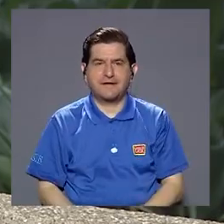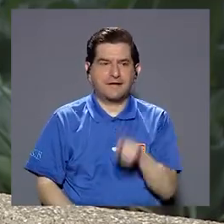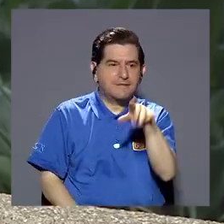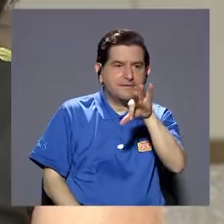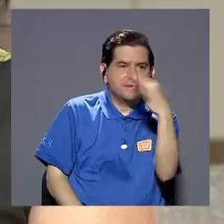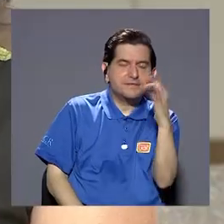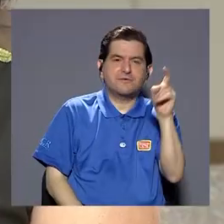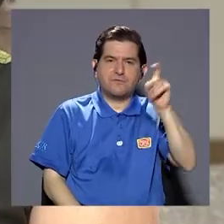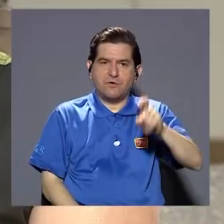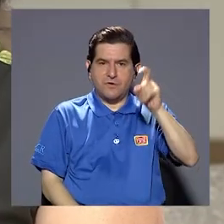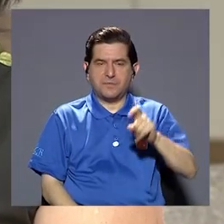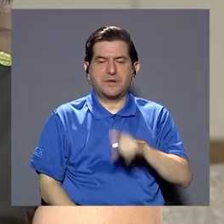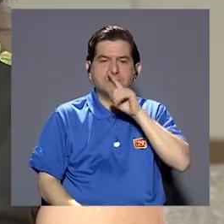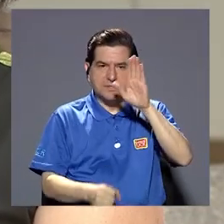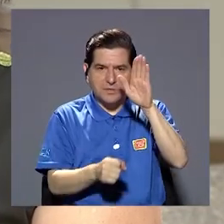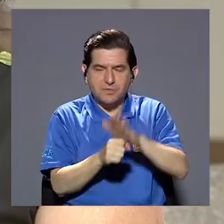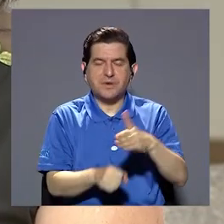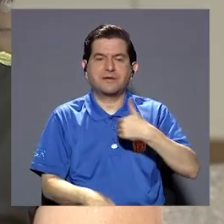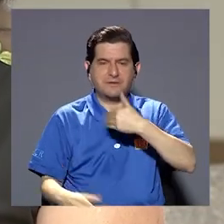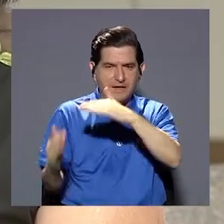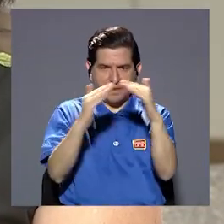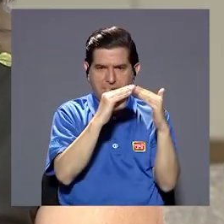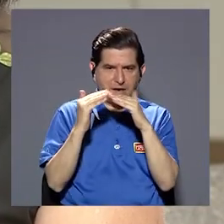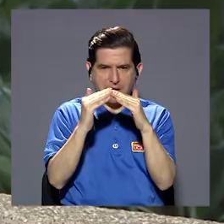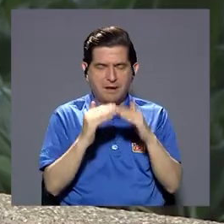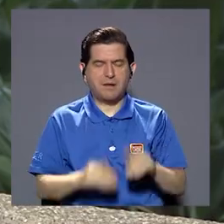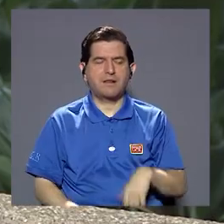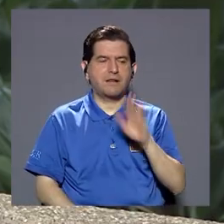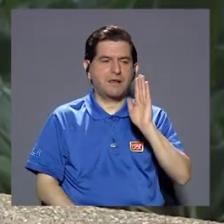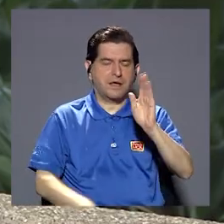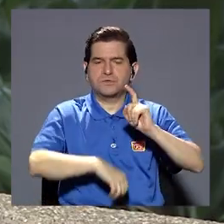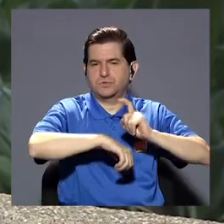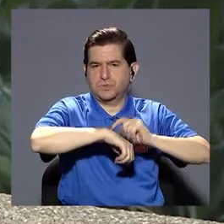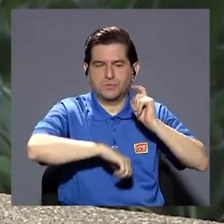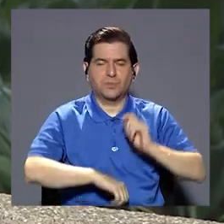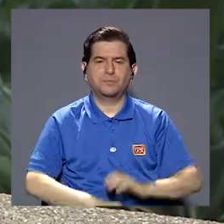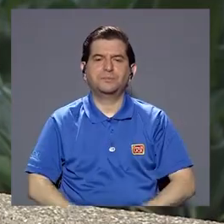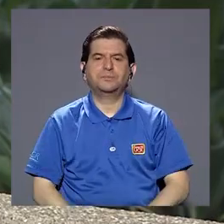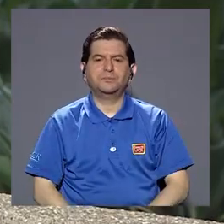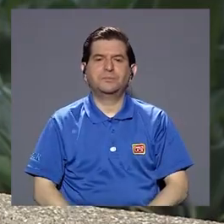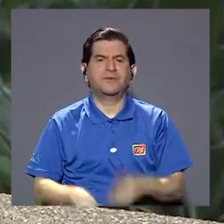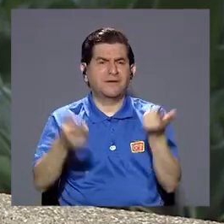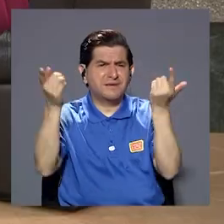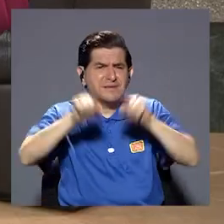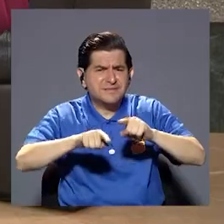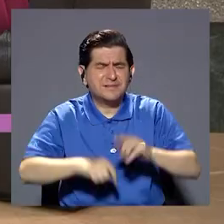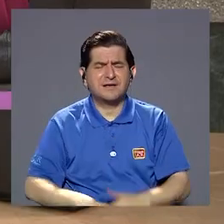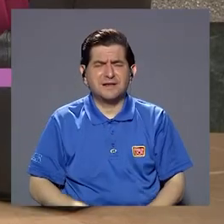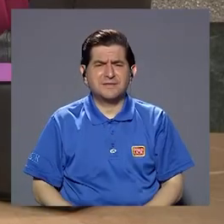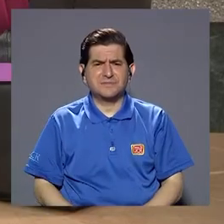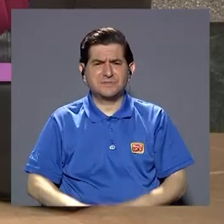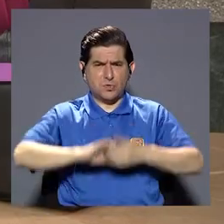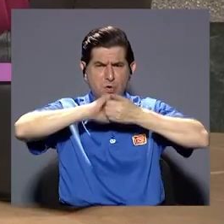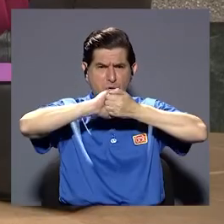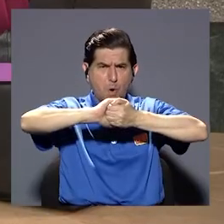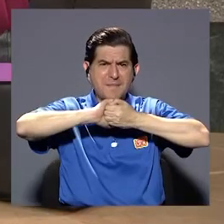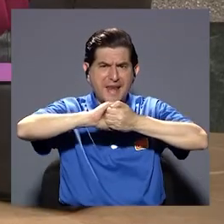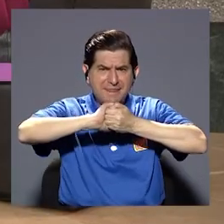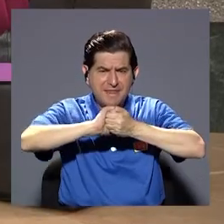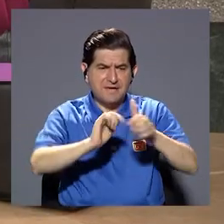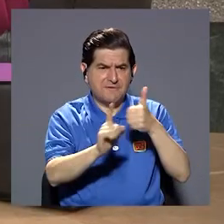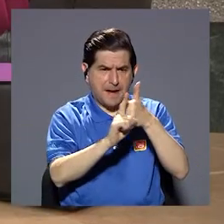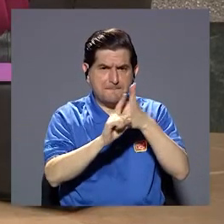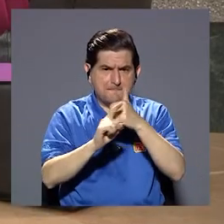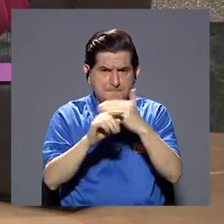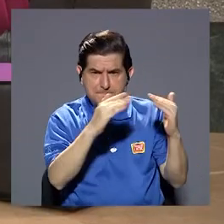cubriendo así esa necesidad que grande que tenía la población en ese momento entonces en este caso la cooperativa surgió de